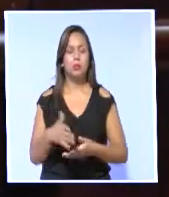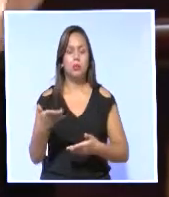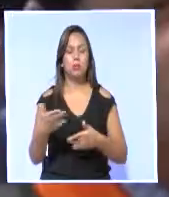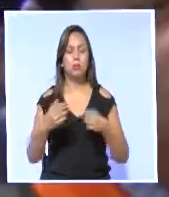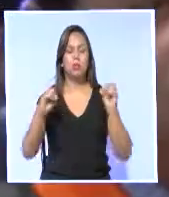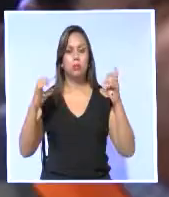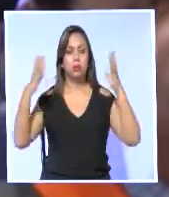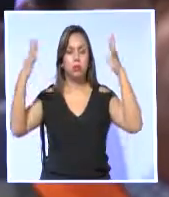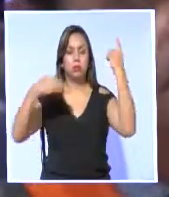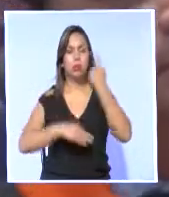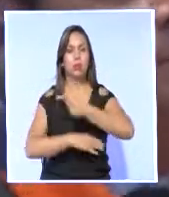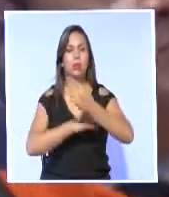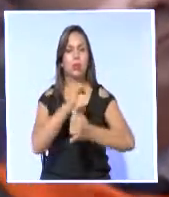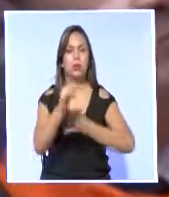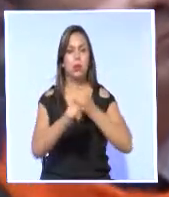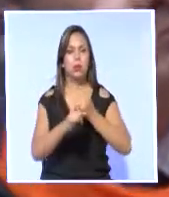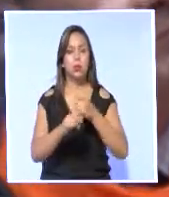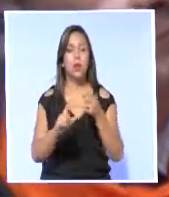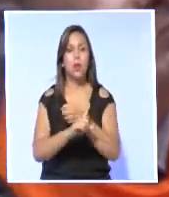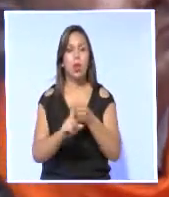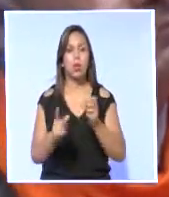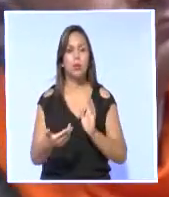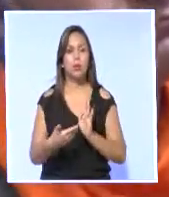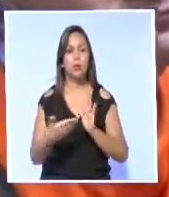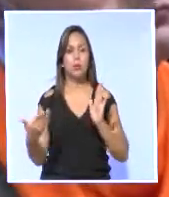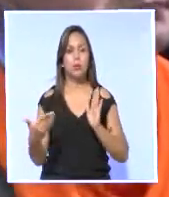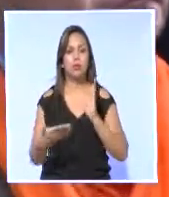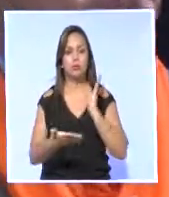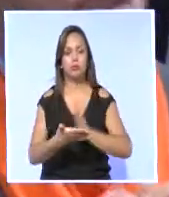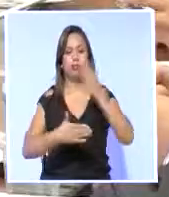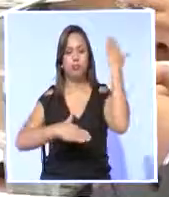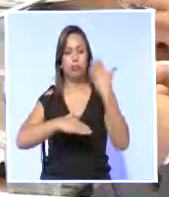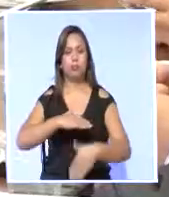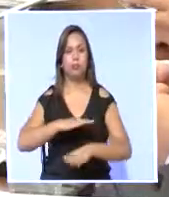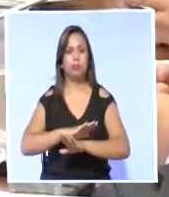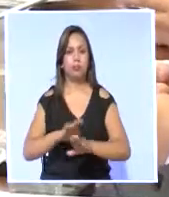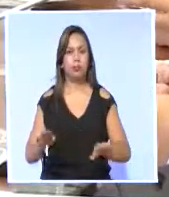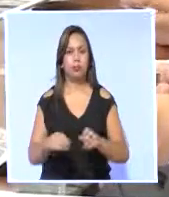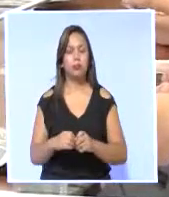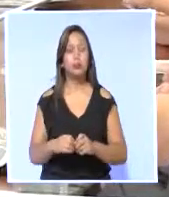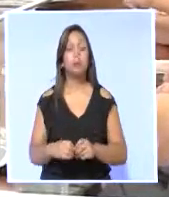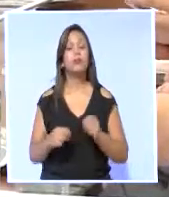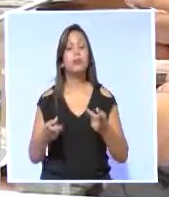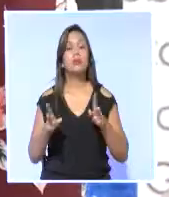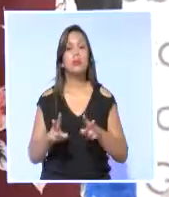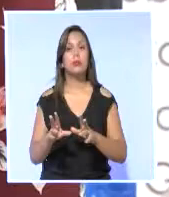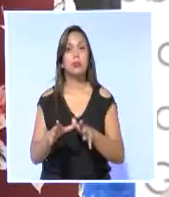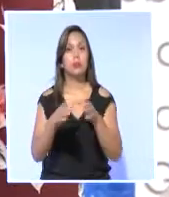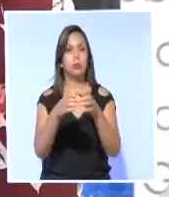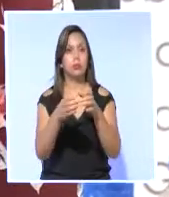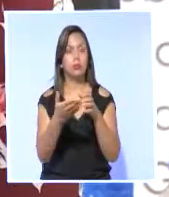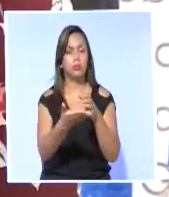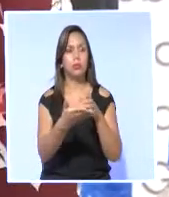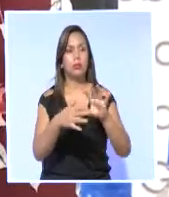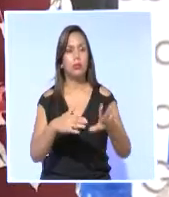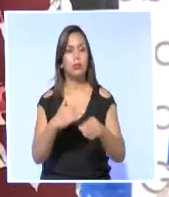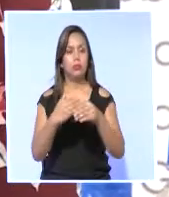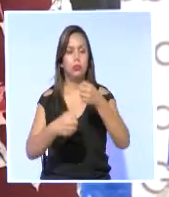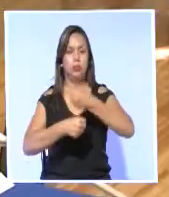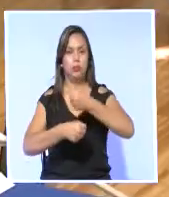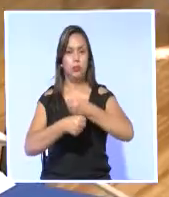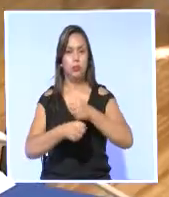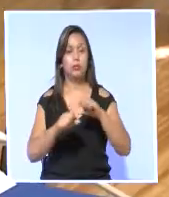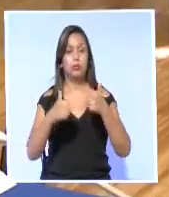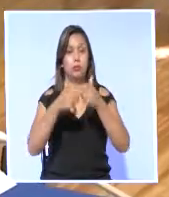se conmemora el Día Internacional de la Erradicación de la Violencia contra la Mujer. Posteriormente, otra de las mesas ocasionales que se incorporó al trabajo de